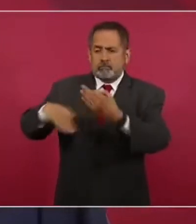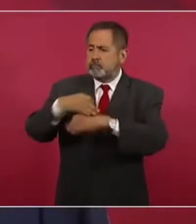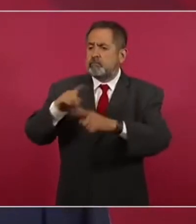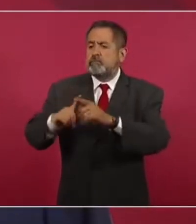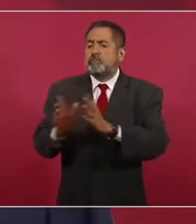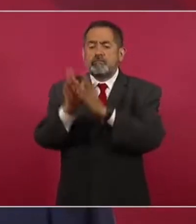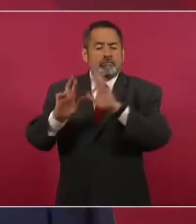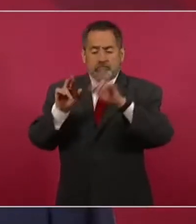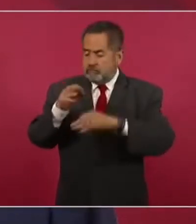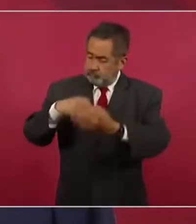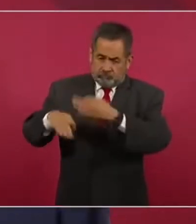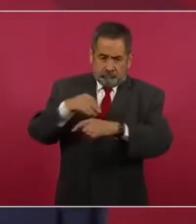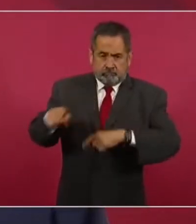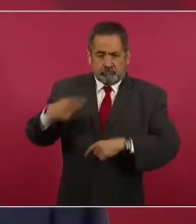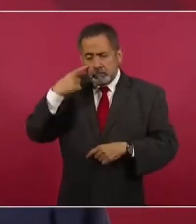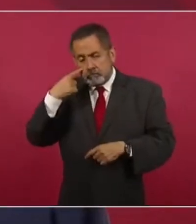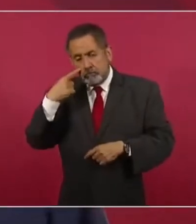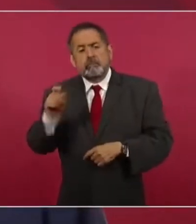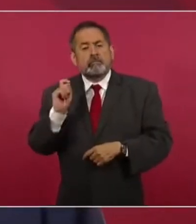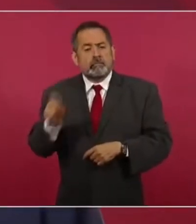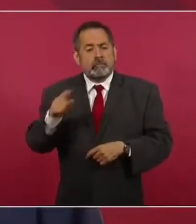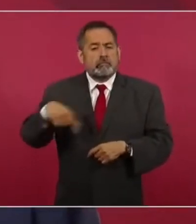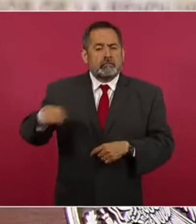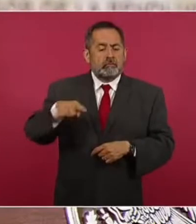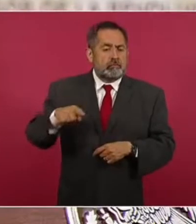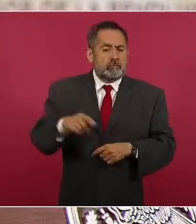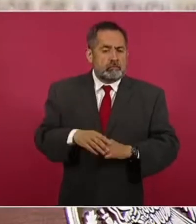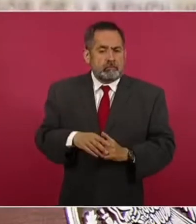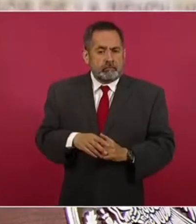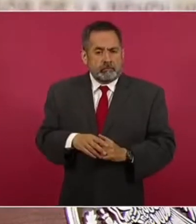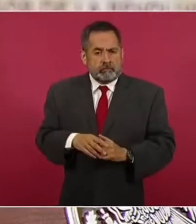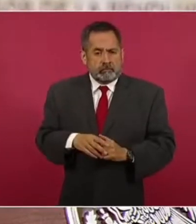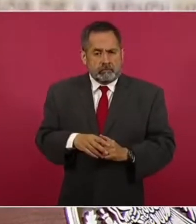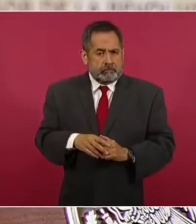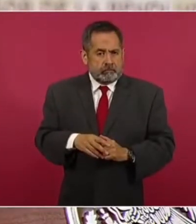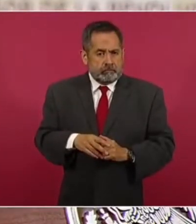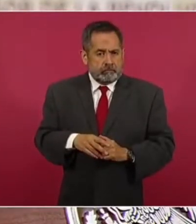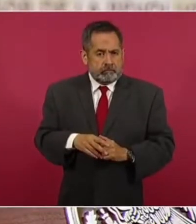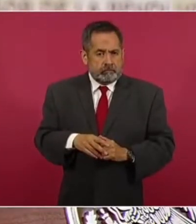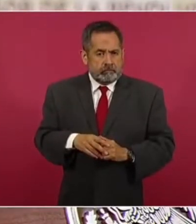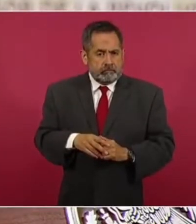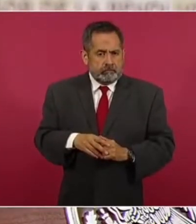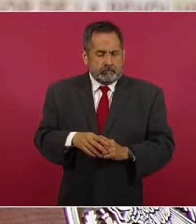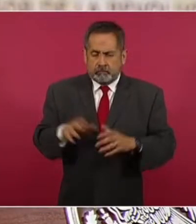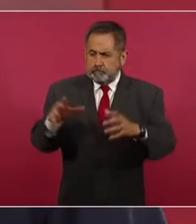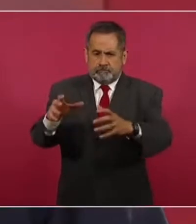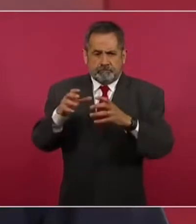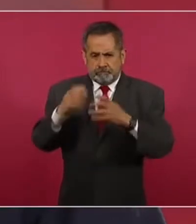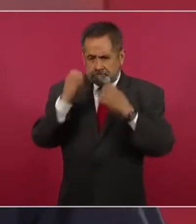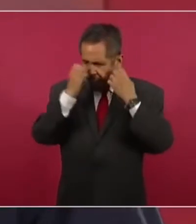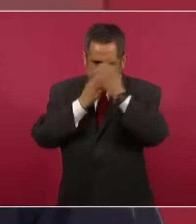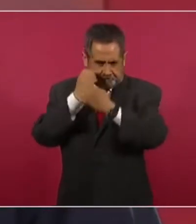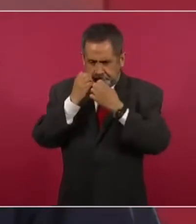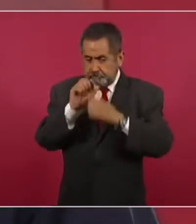estén disponibles para la